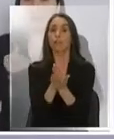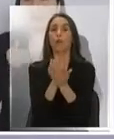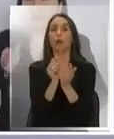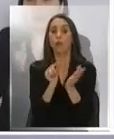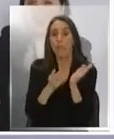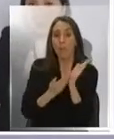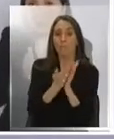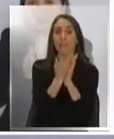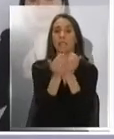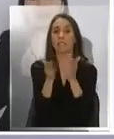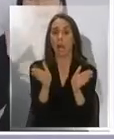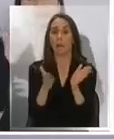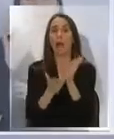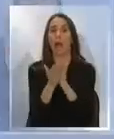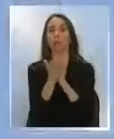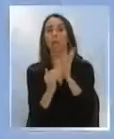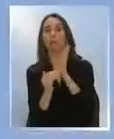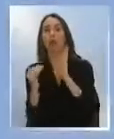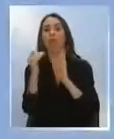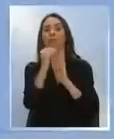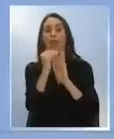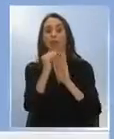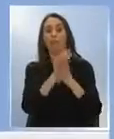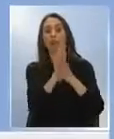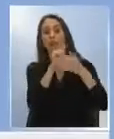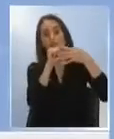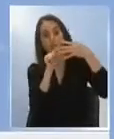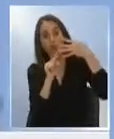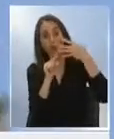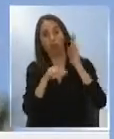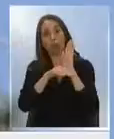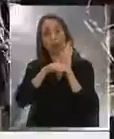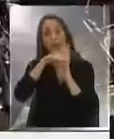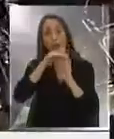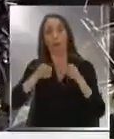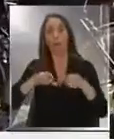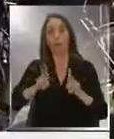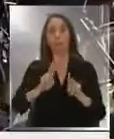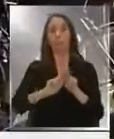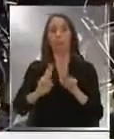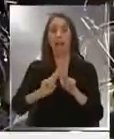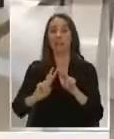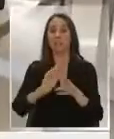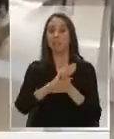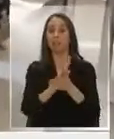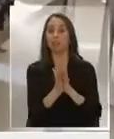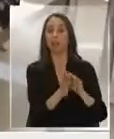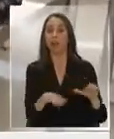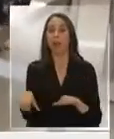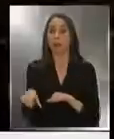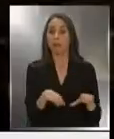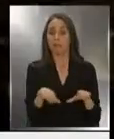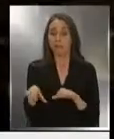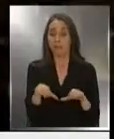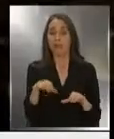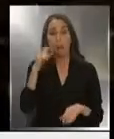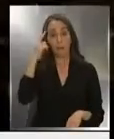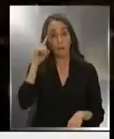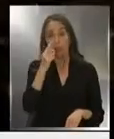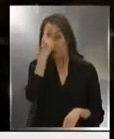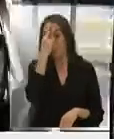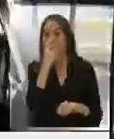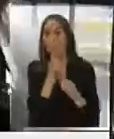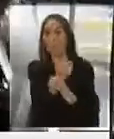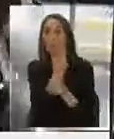apertura inicial y apertura avanzada. En la totalidad de las etapas se permitirá la realización de todo tipo de actividades, pero los